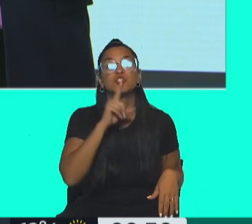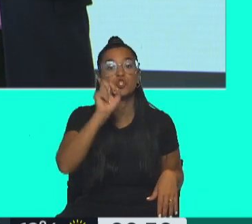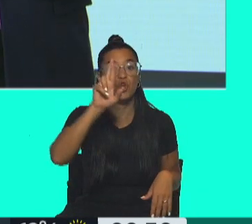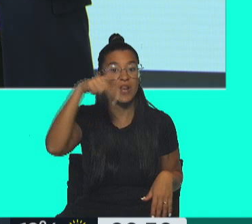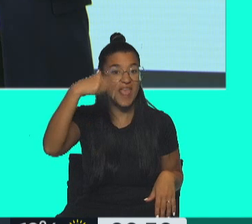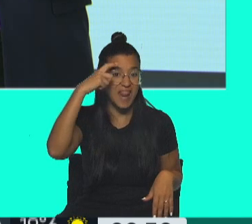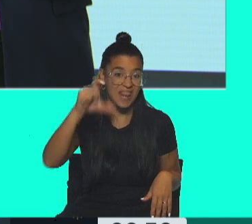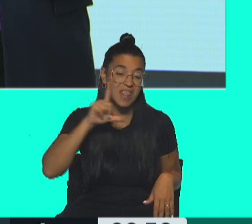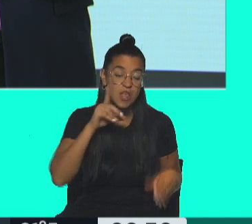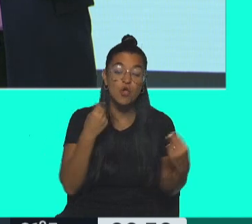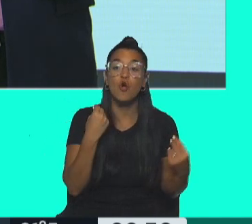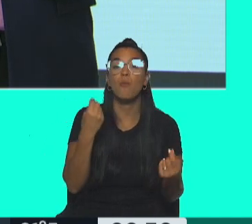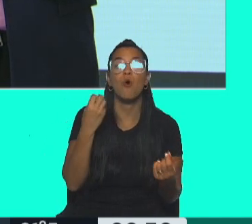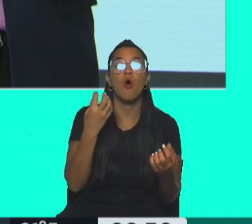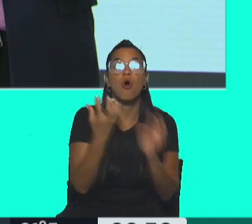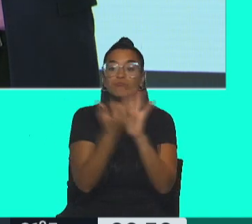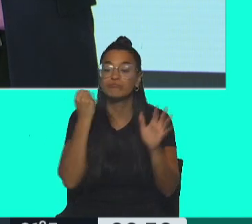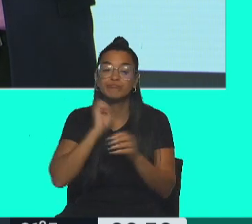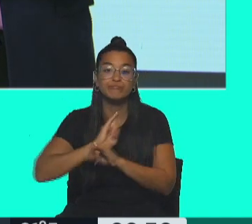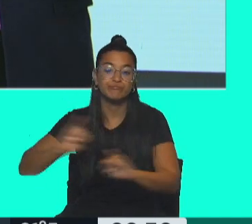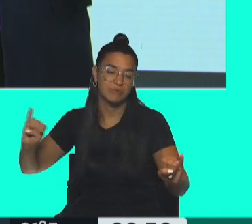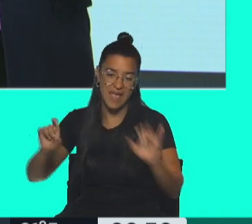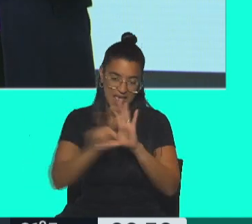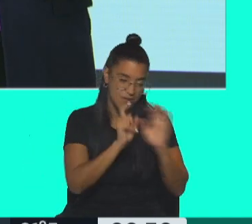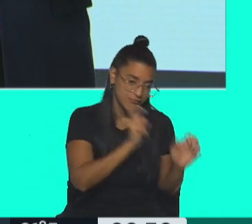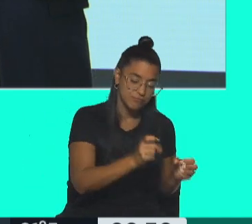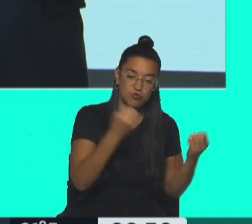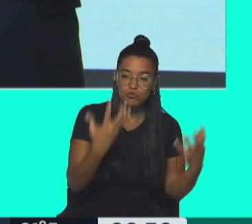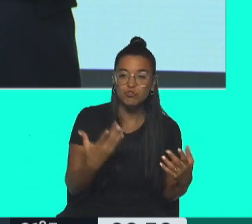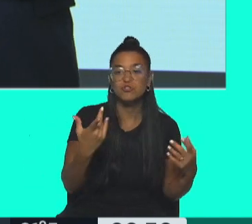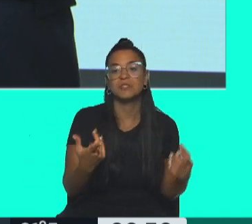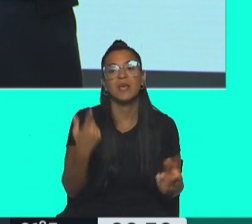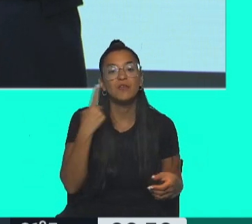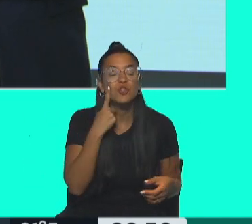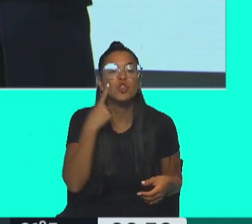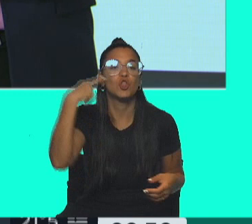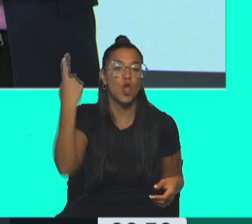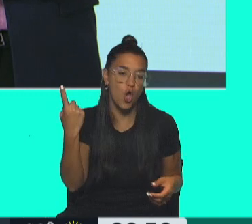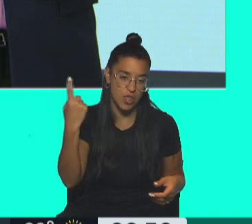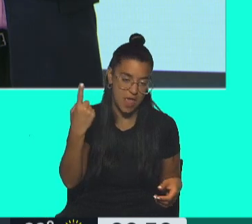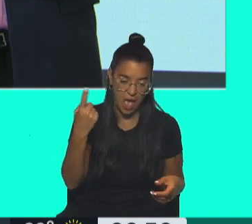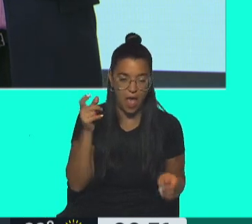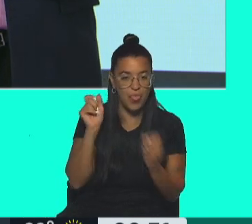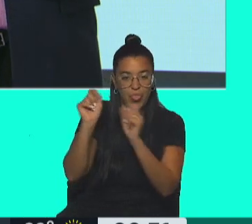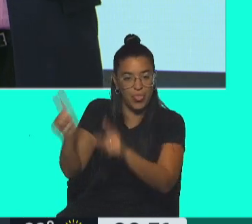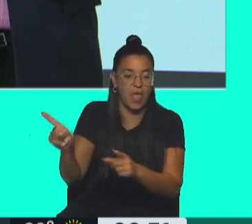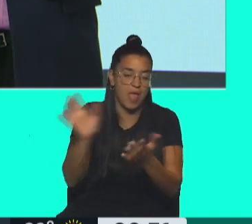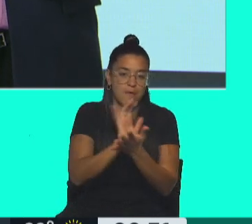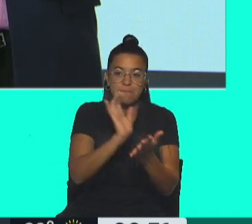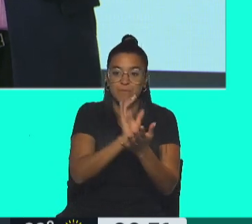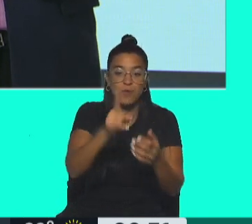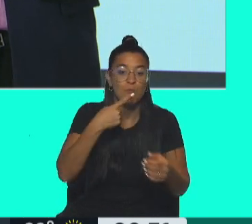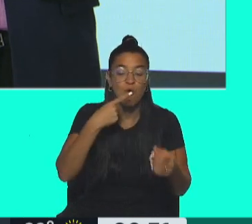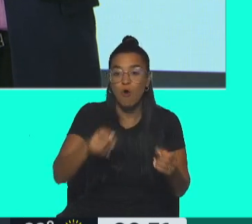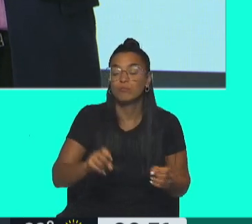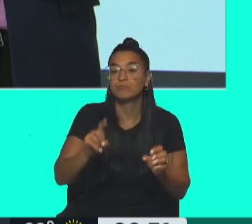origen de la filtración es ilegal y, en consecuencia, por una teoría que se llama fruto del árbol venenoso, es decir, la fruta que